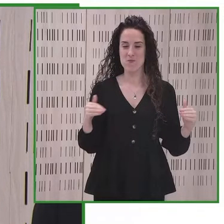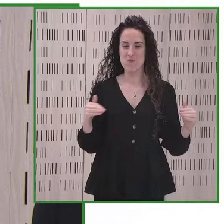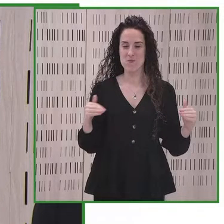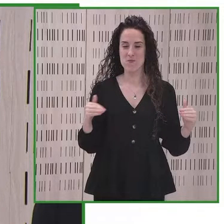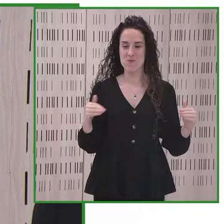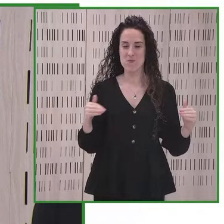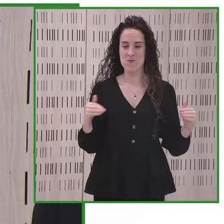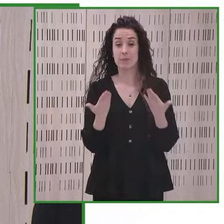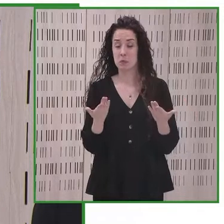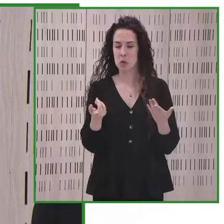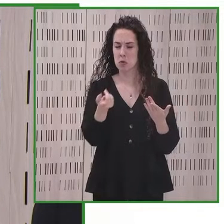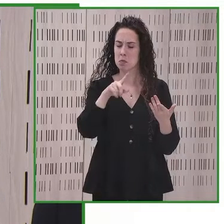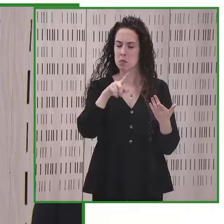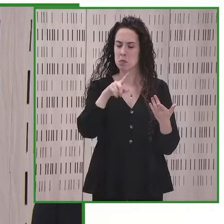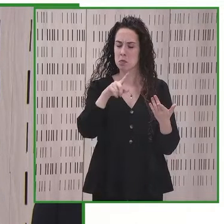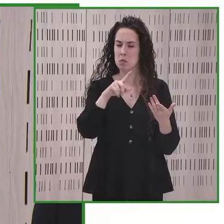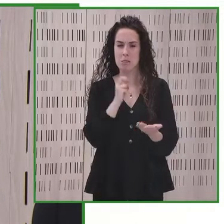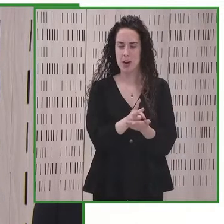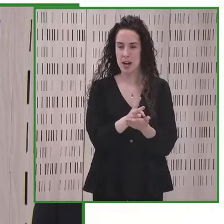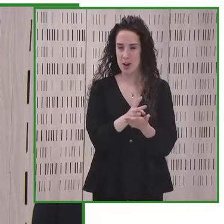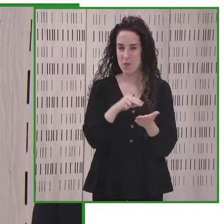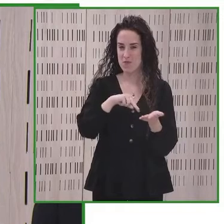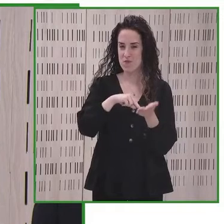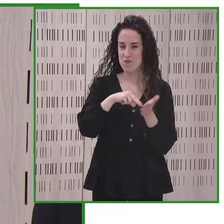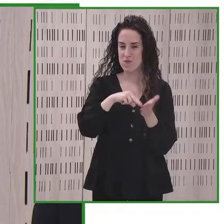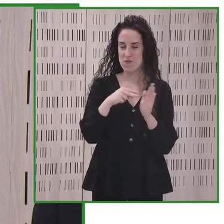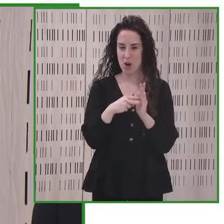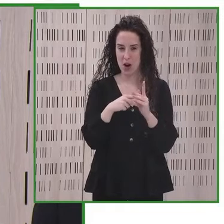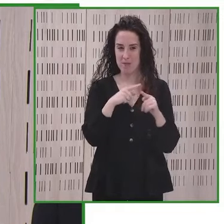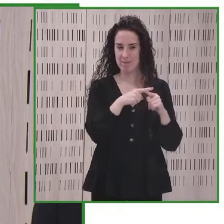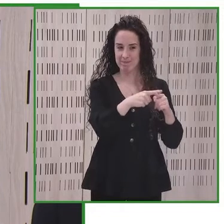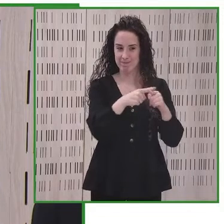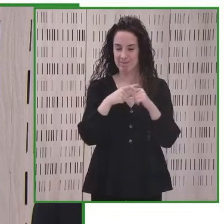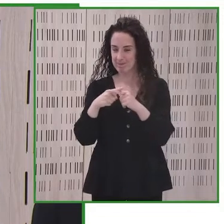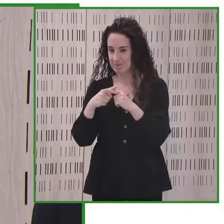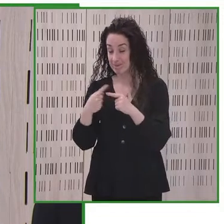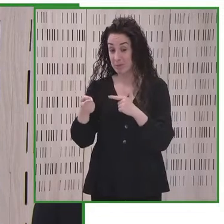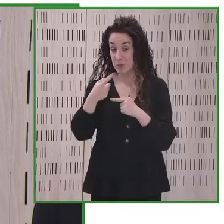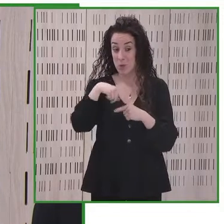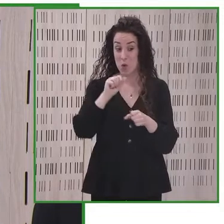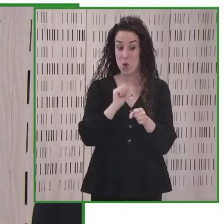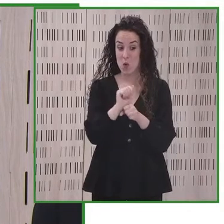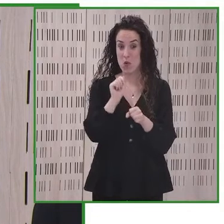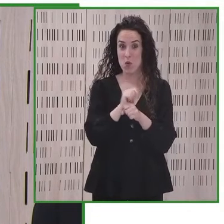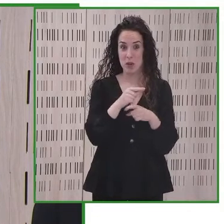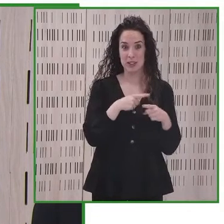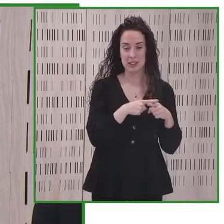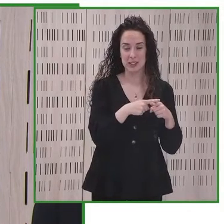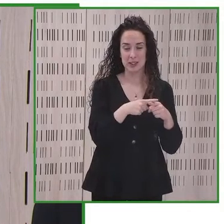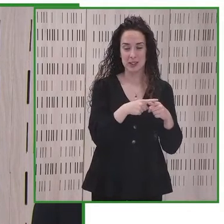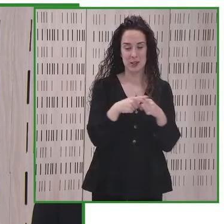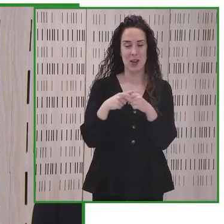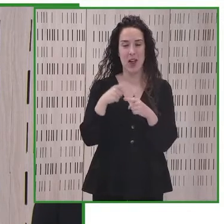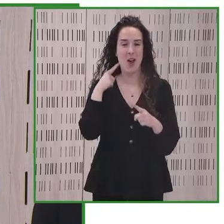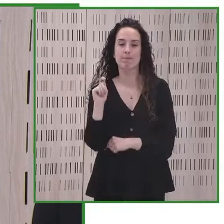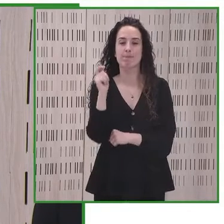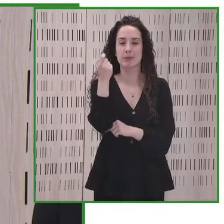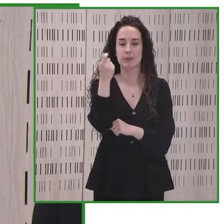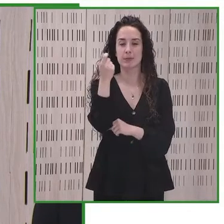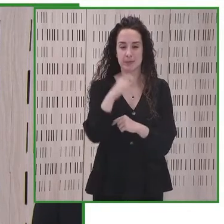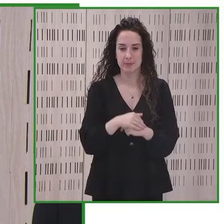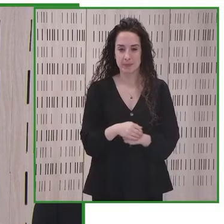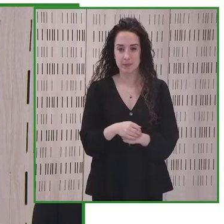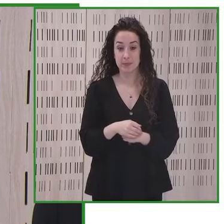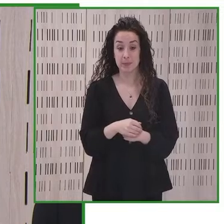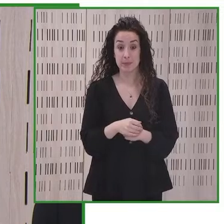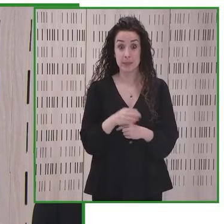los que colaboramos y cooperamos para alcanzarlos. Los